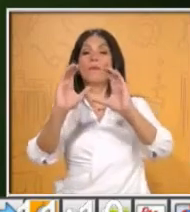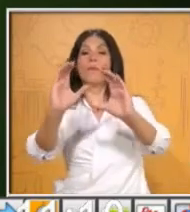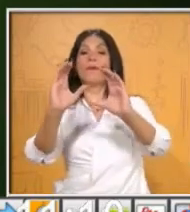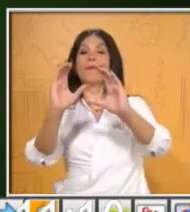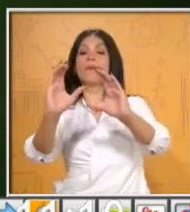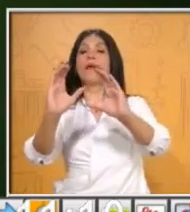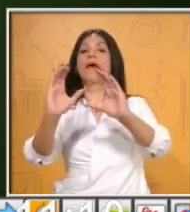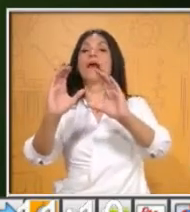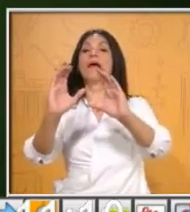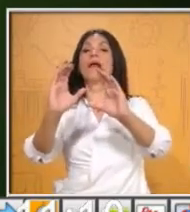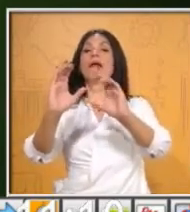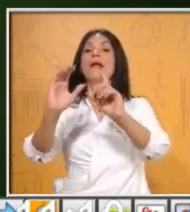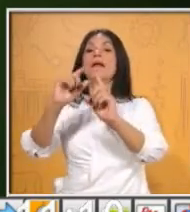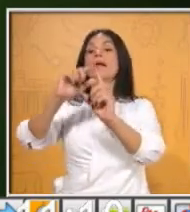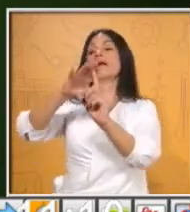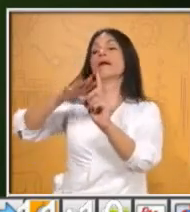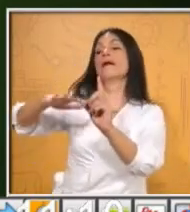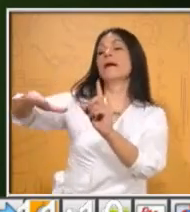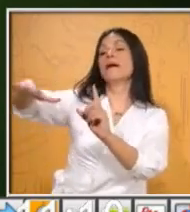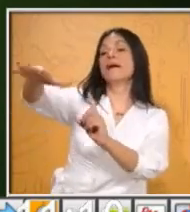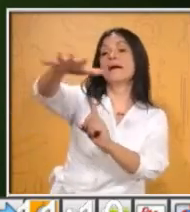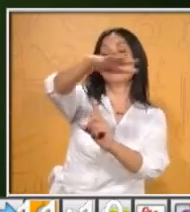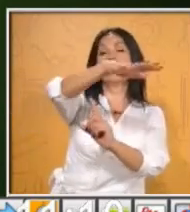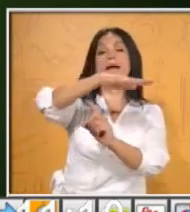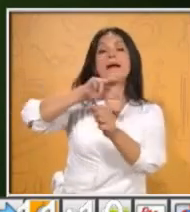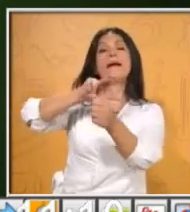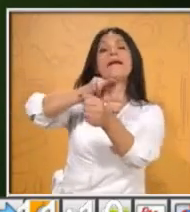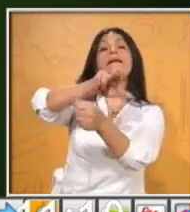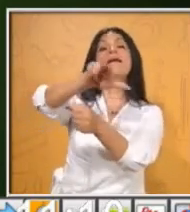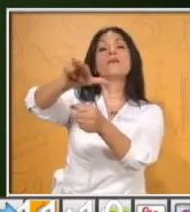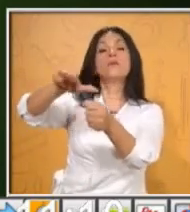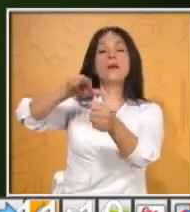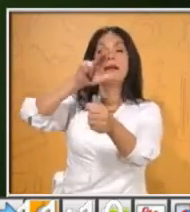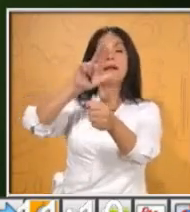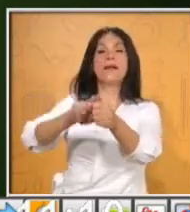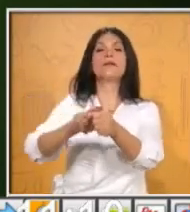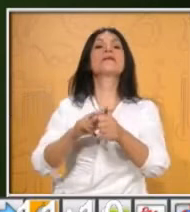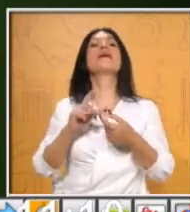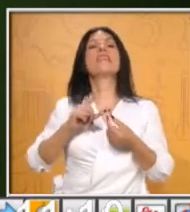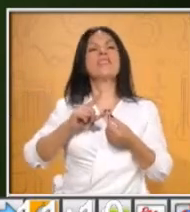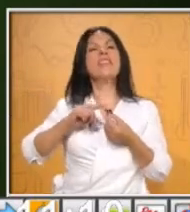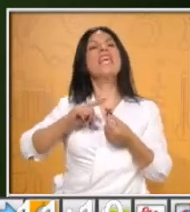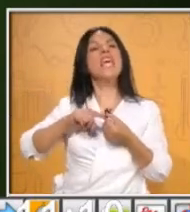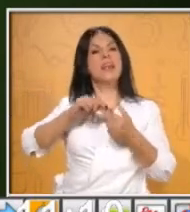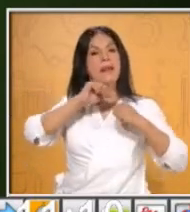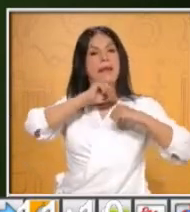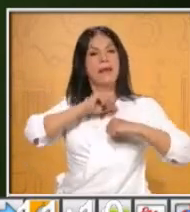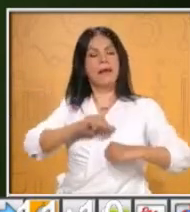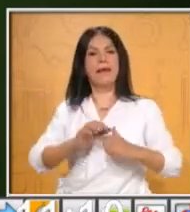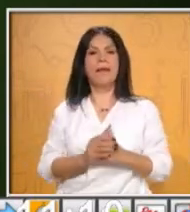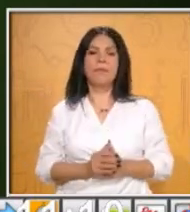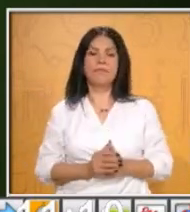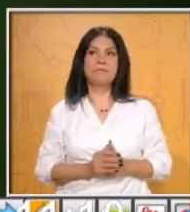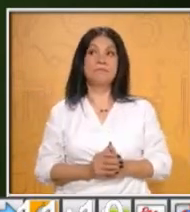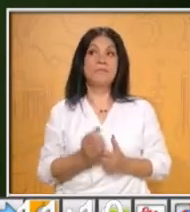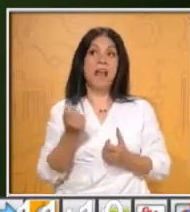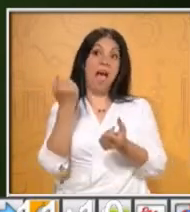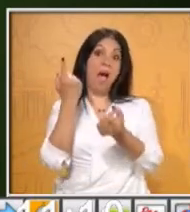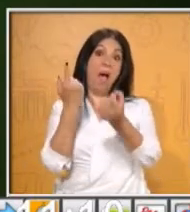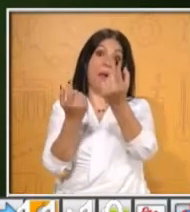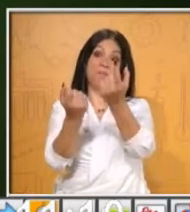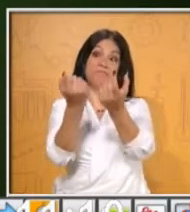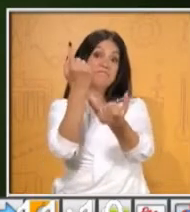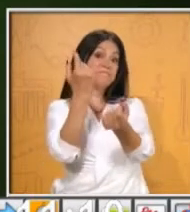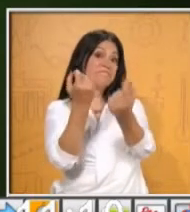Pues hay muchas creencias, pero una de las principales creencias, maestra, ¿sabía usted que